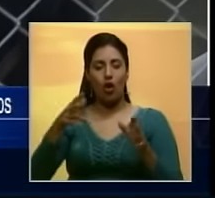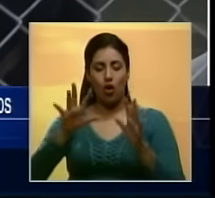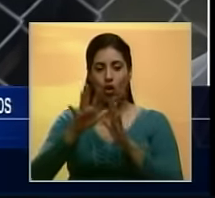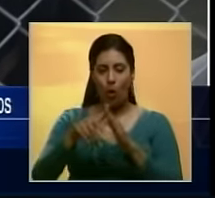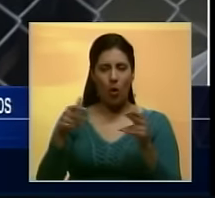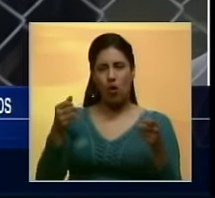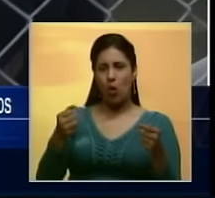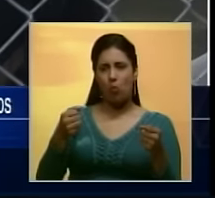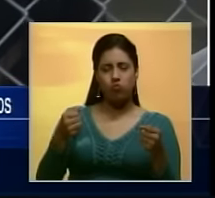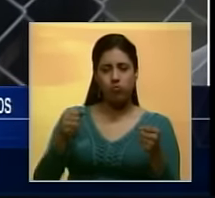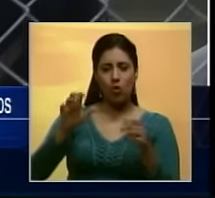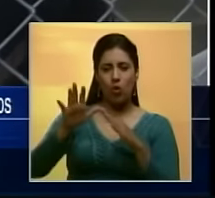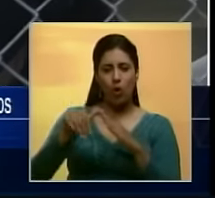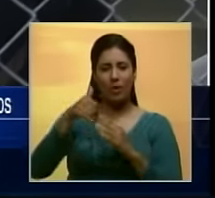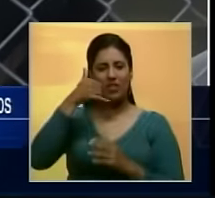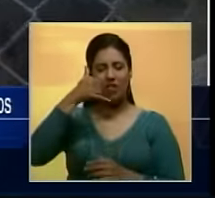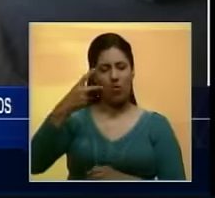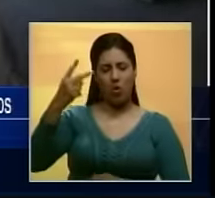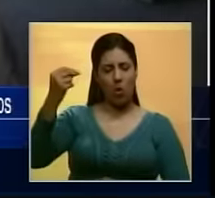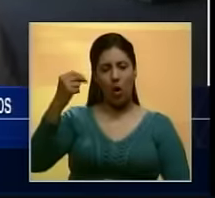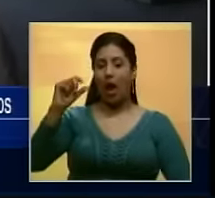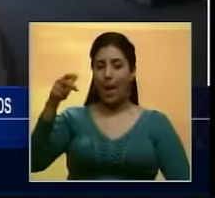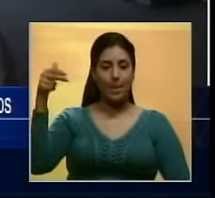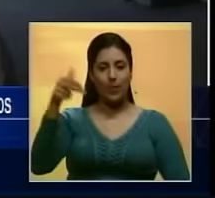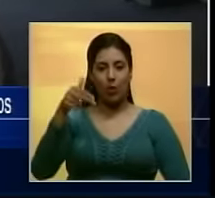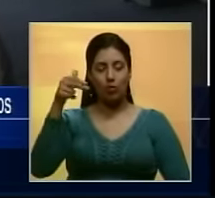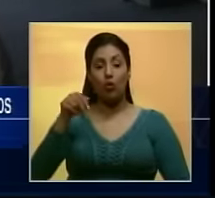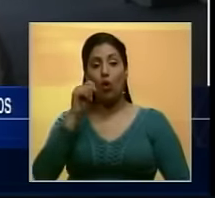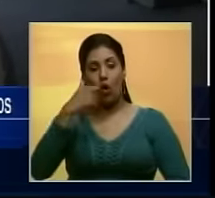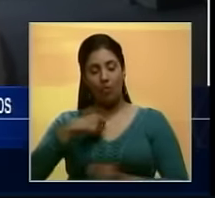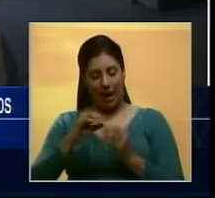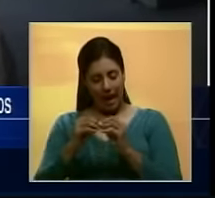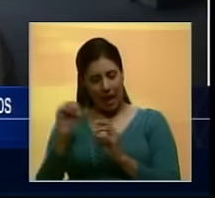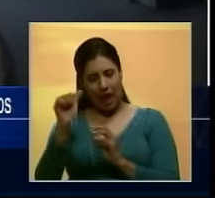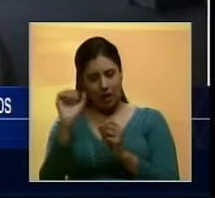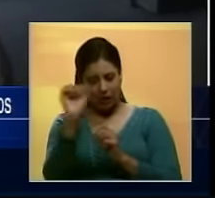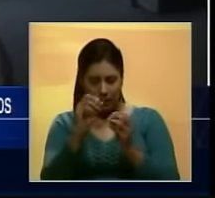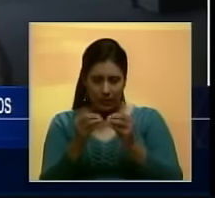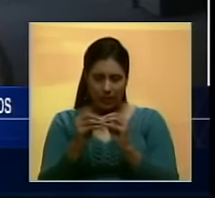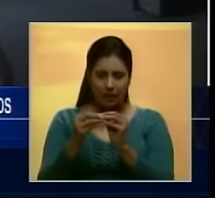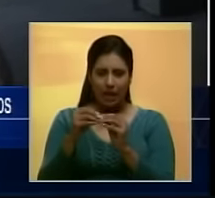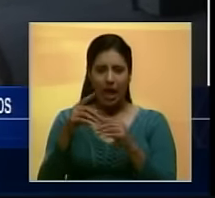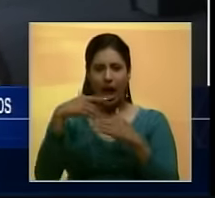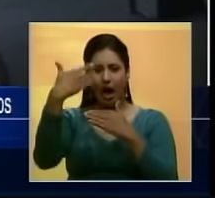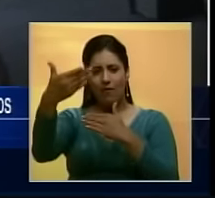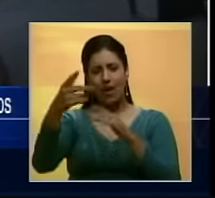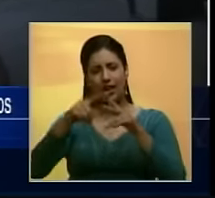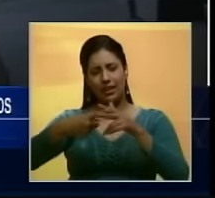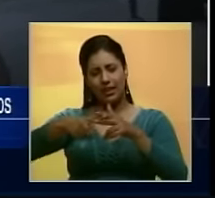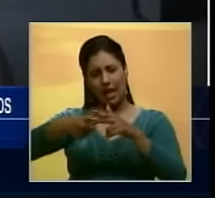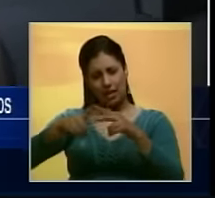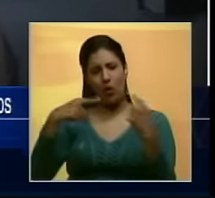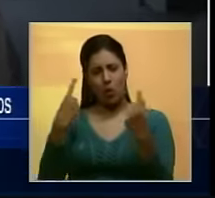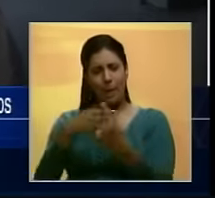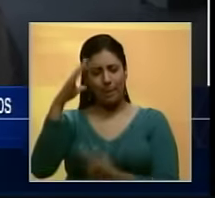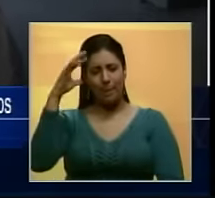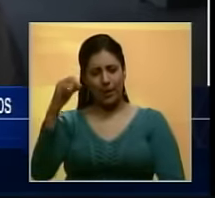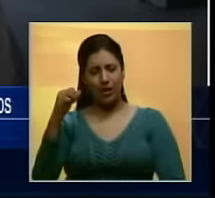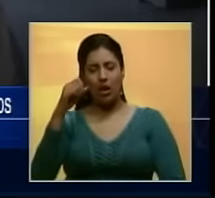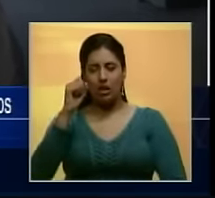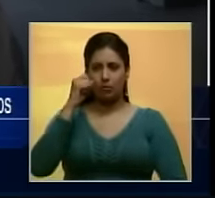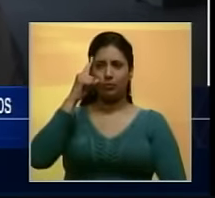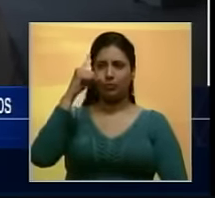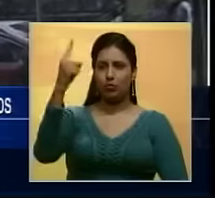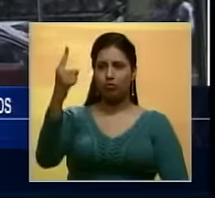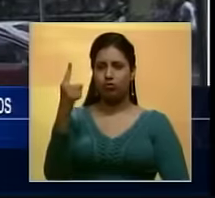resistencia al robo de su celular. La víctima estaba reparando su vehículo particular a las afueras de un taller de esa zona cuando fue